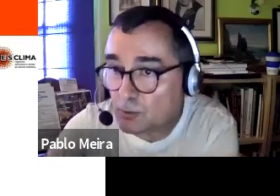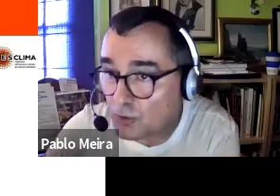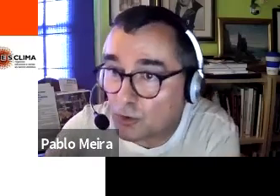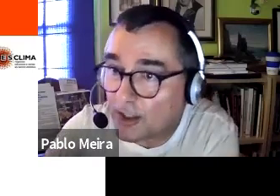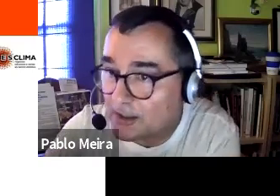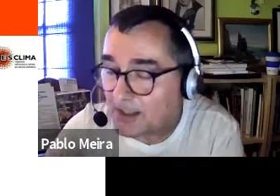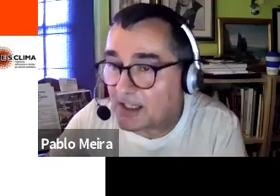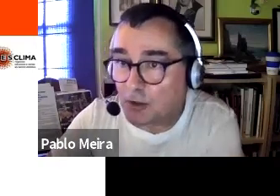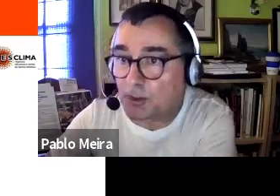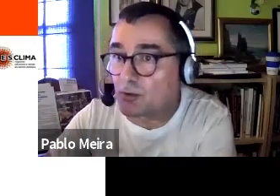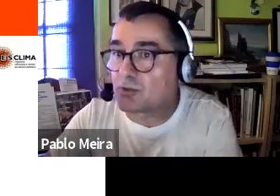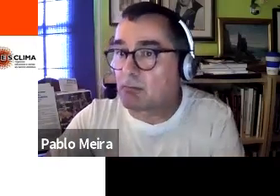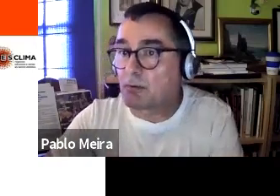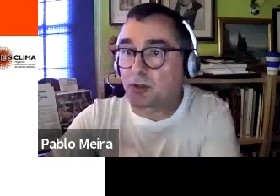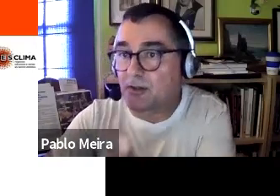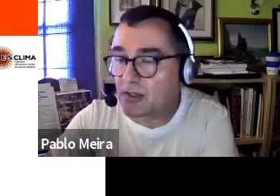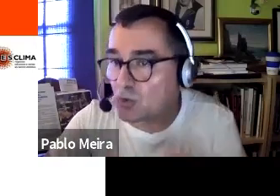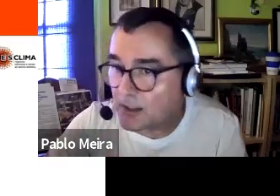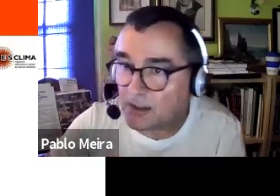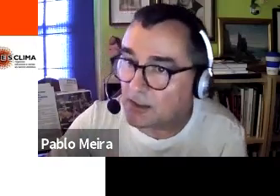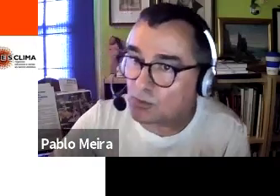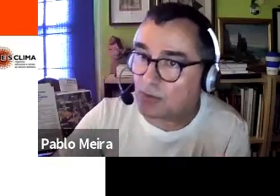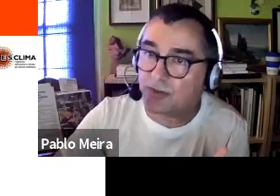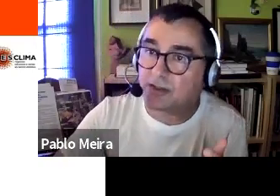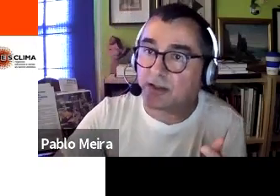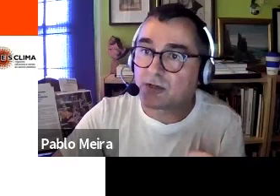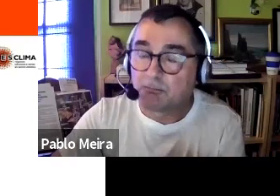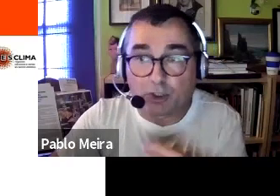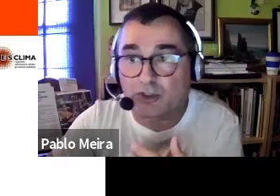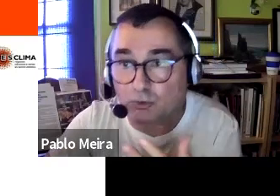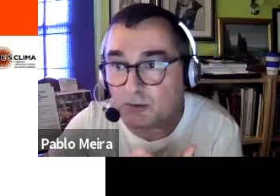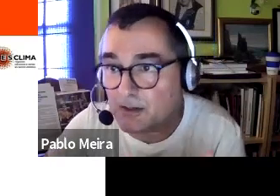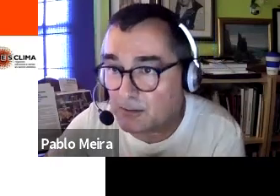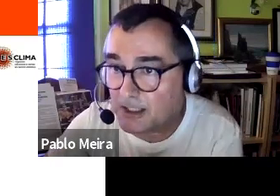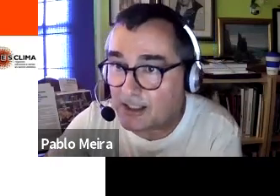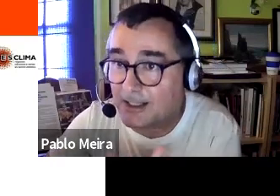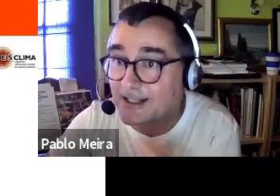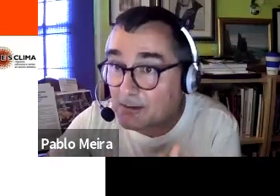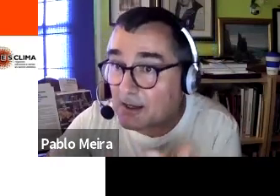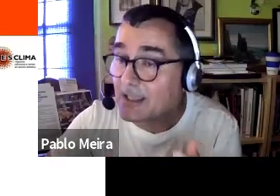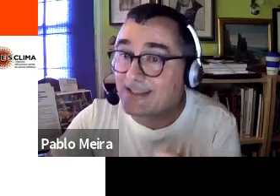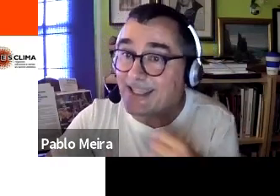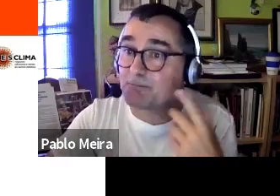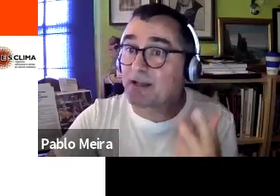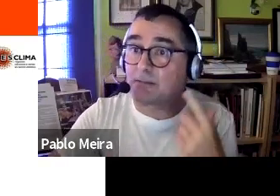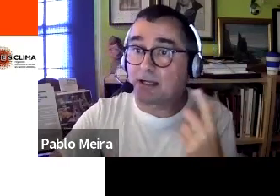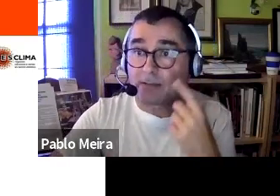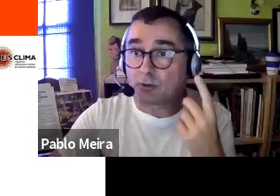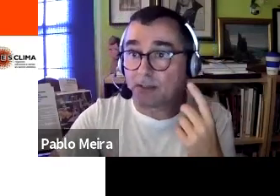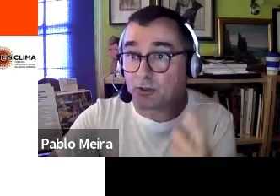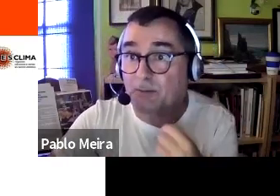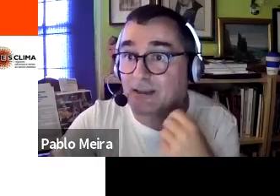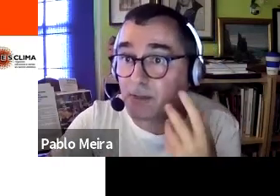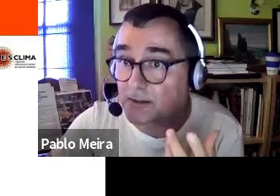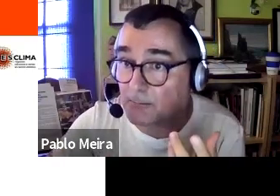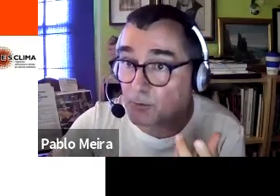puedo incluso objetivar ese calor porque tengo un termómetro que me dice que estoy a 31 grados pero eso no es percibir el clima ni es percibir